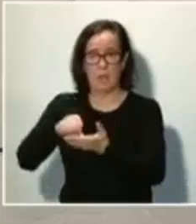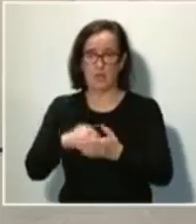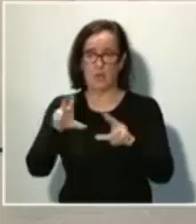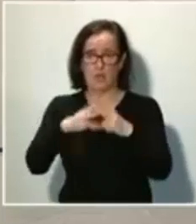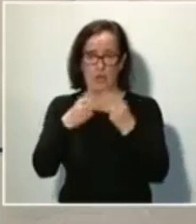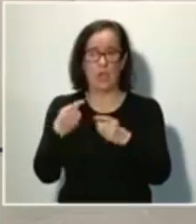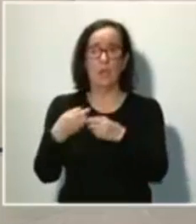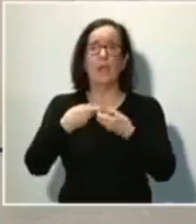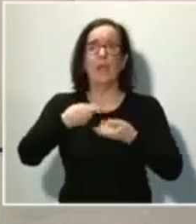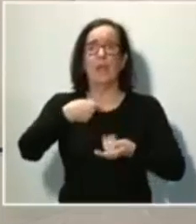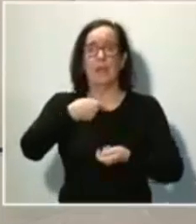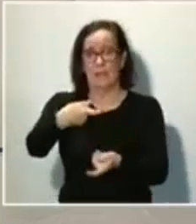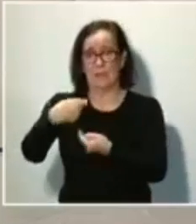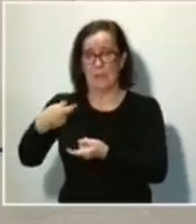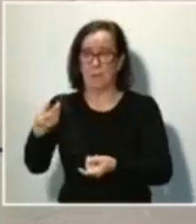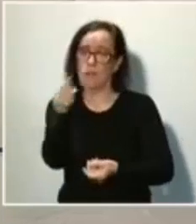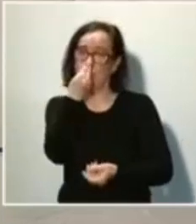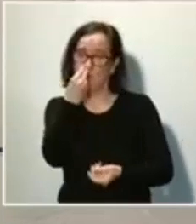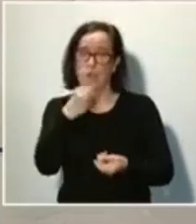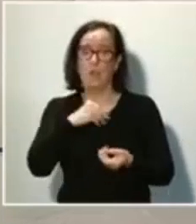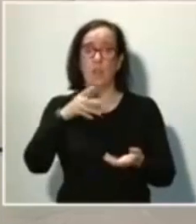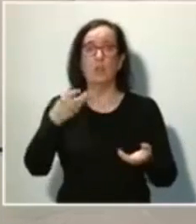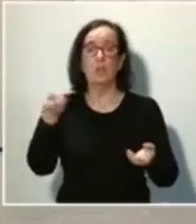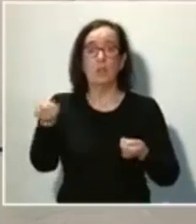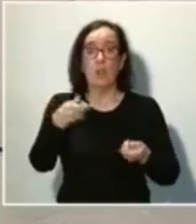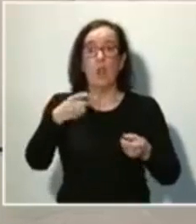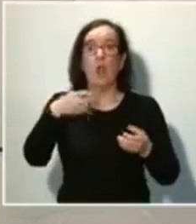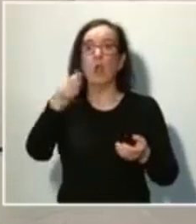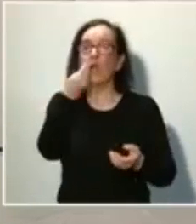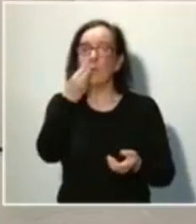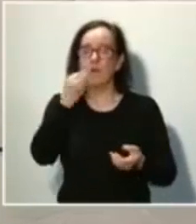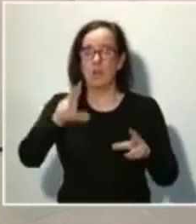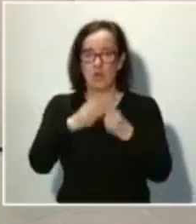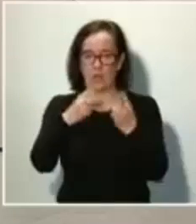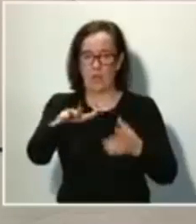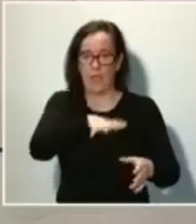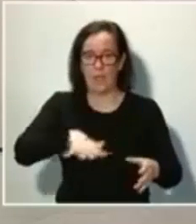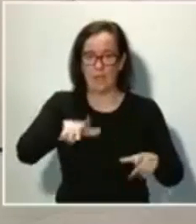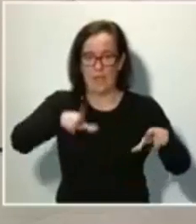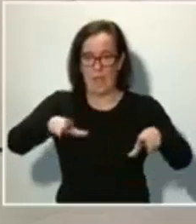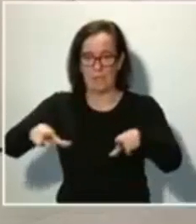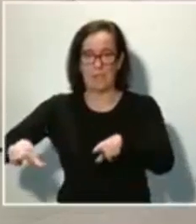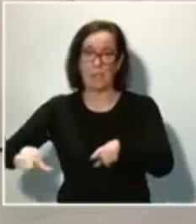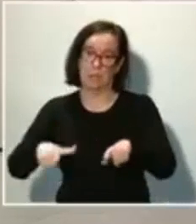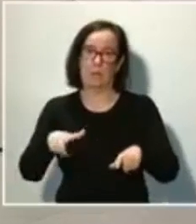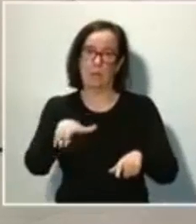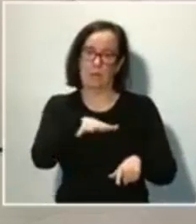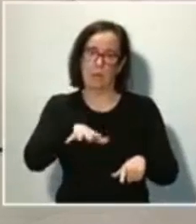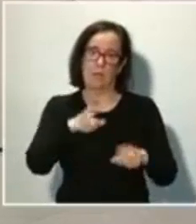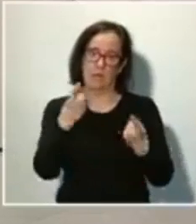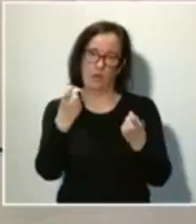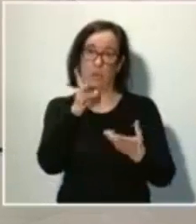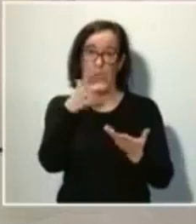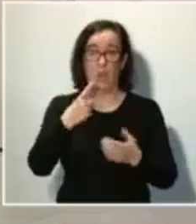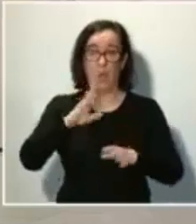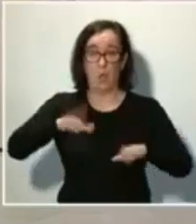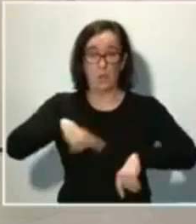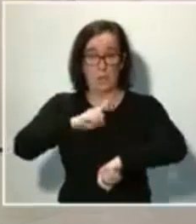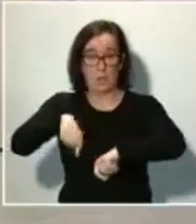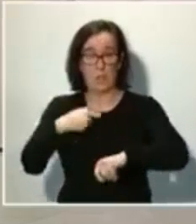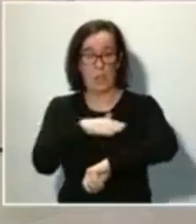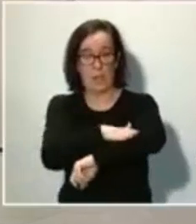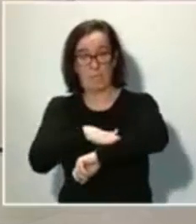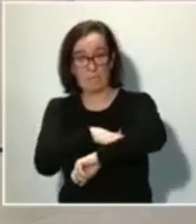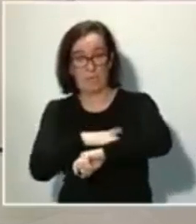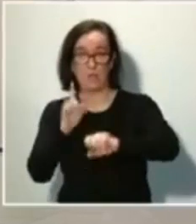alimentación, la dotación de los comedores sociales y la habilitación de los espacios necesarios. En las últimas horas, tanto el Ministerio de